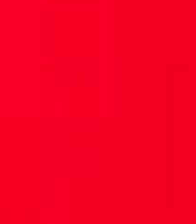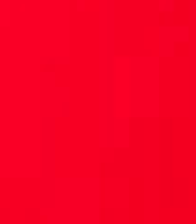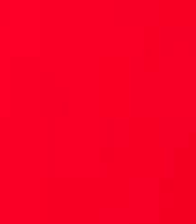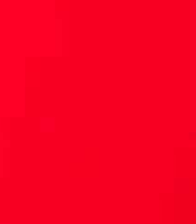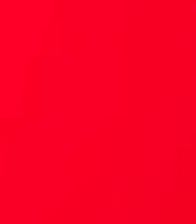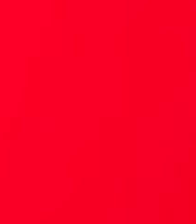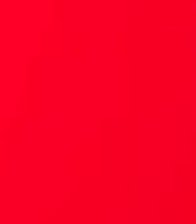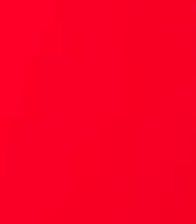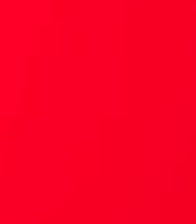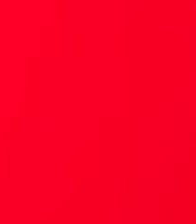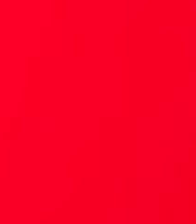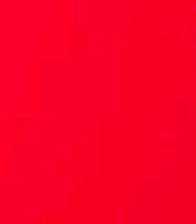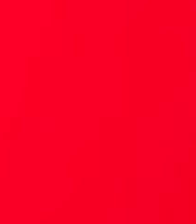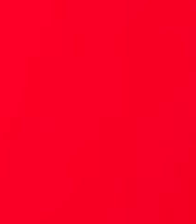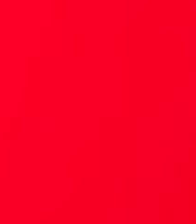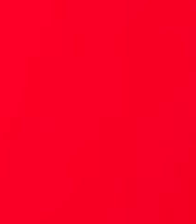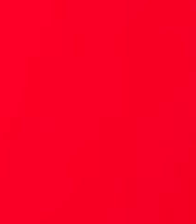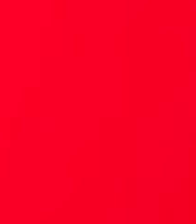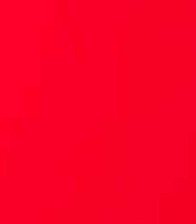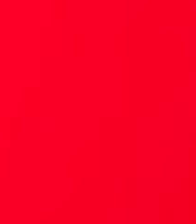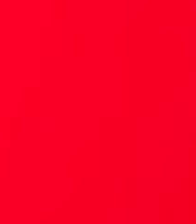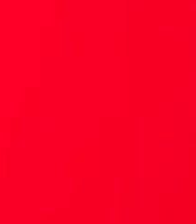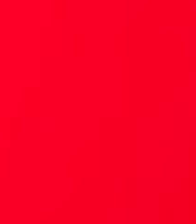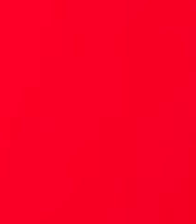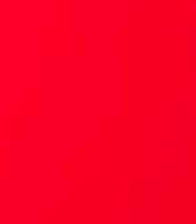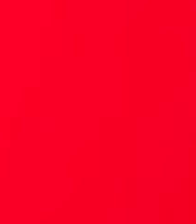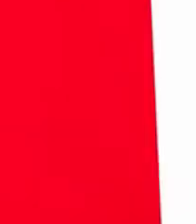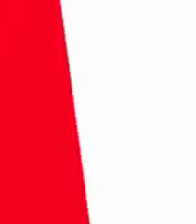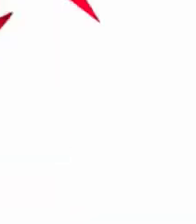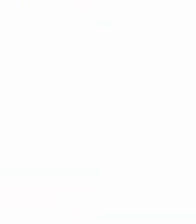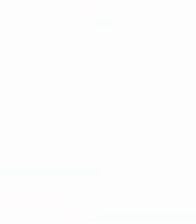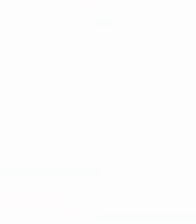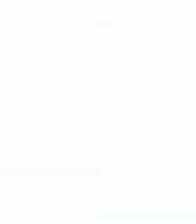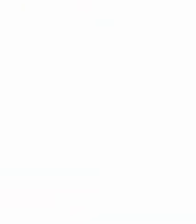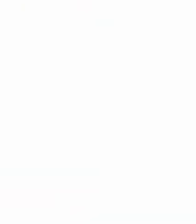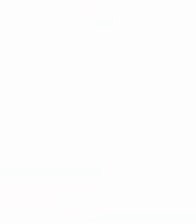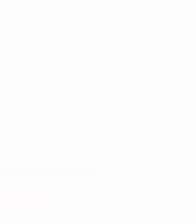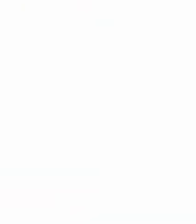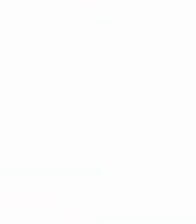TV Perú, la señal televisiva del IRTP.